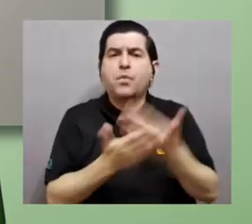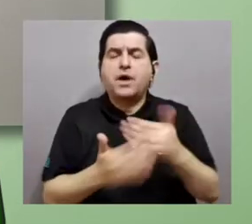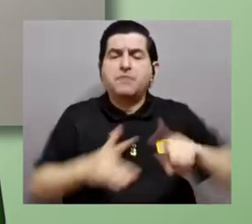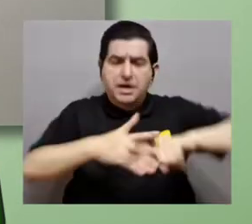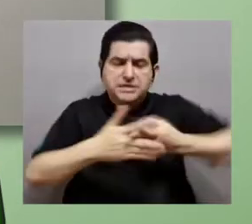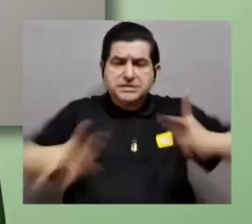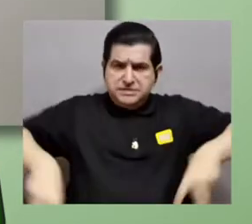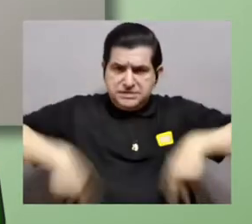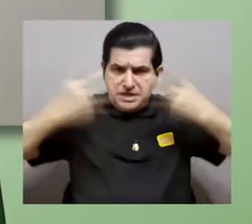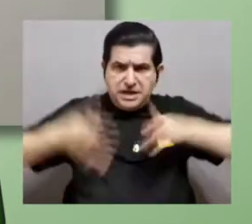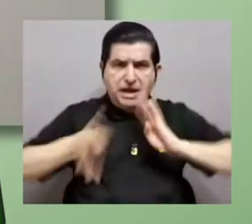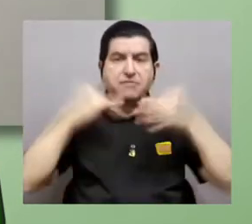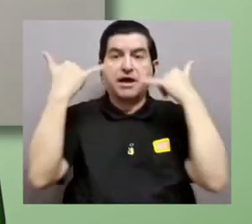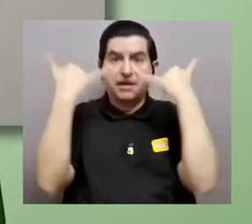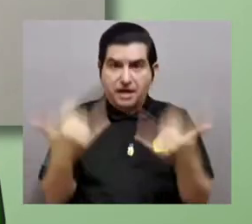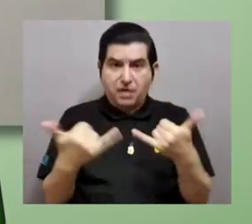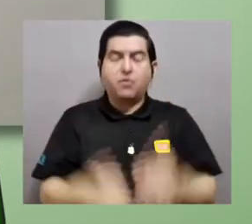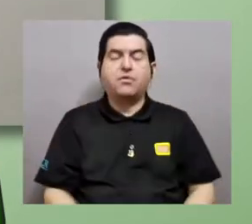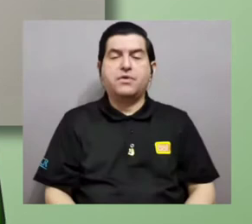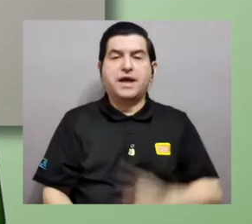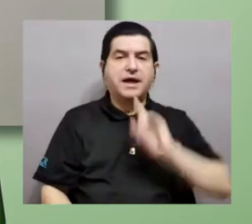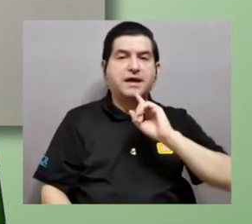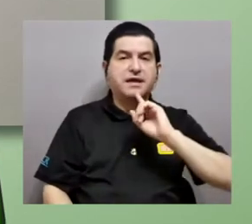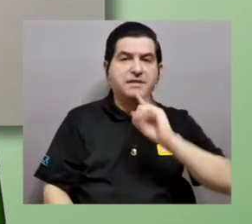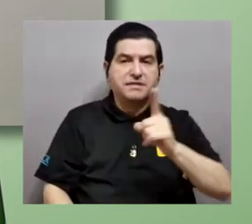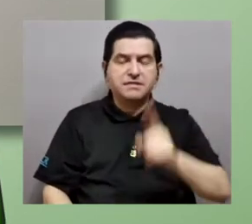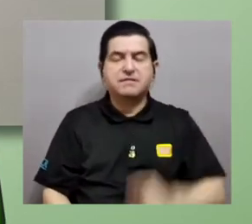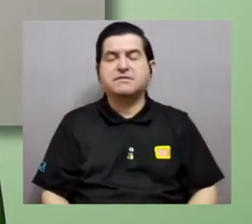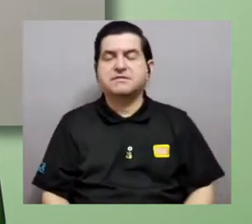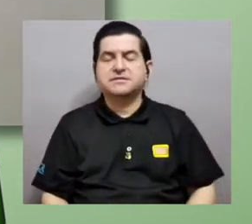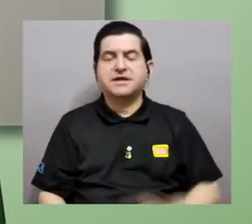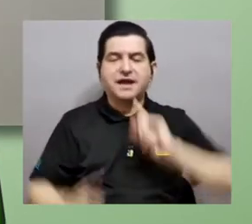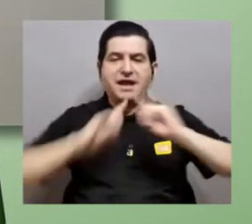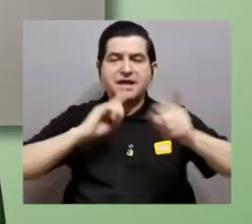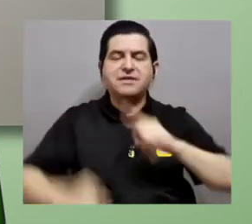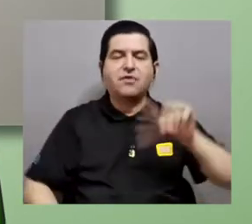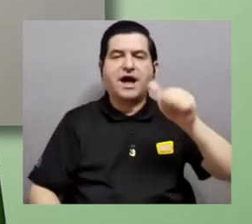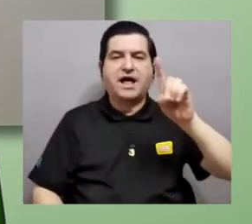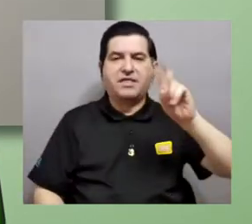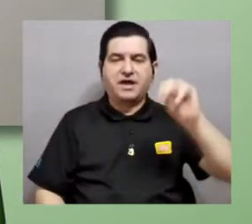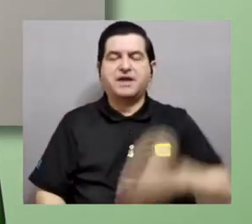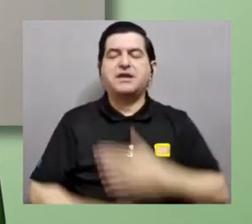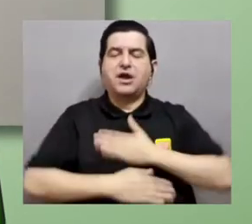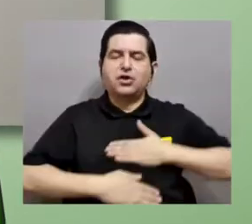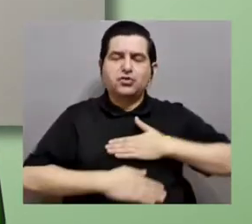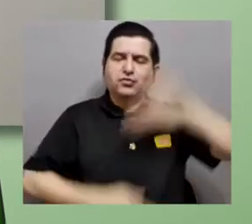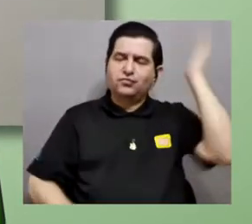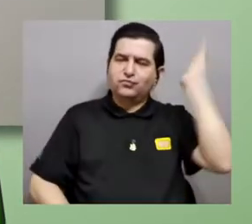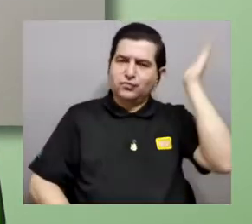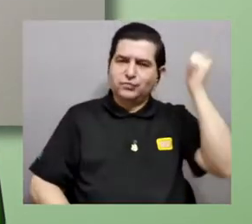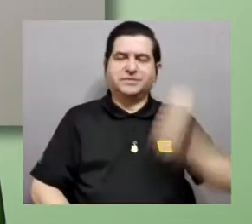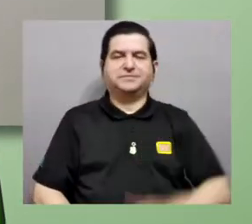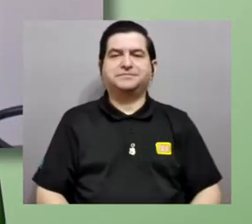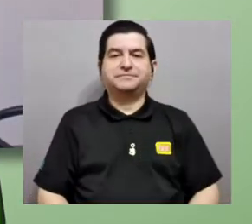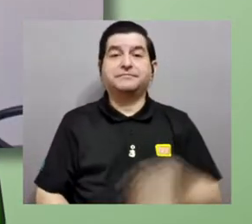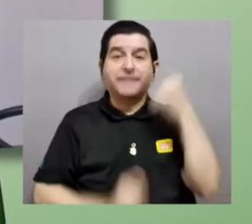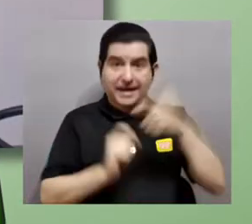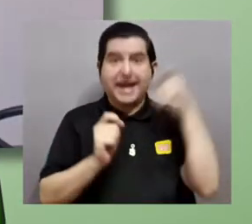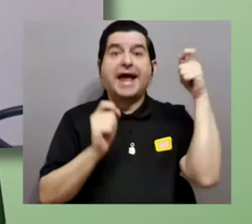pruebas del origen de la vida las vamos a hablar ahora en Divulgada ADN. Muchas gracias por su atención y disfruten de la conferencia.